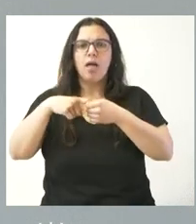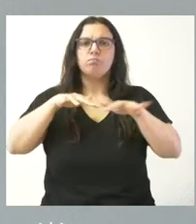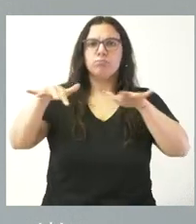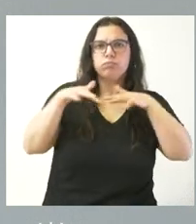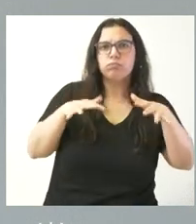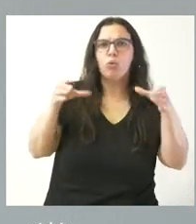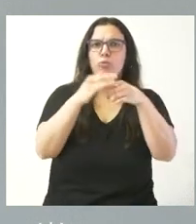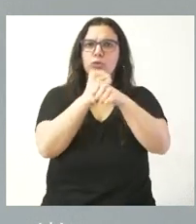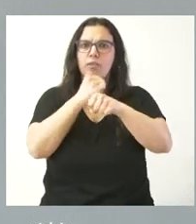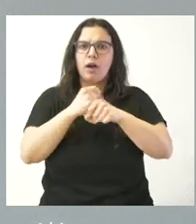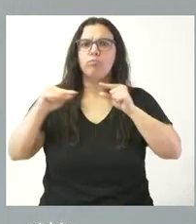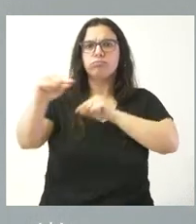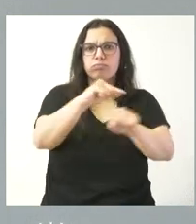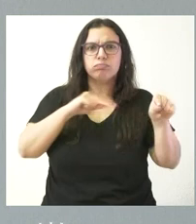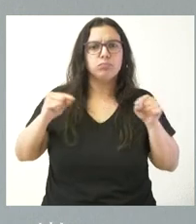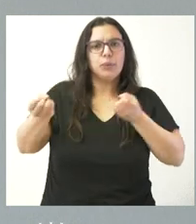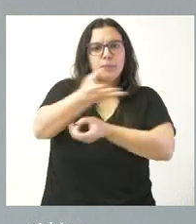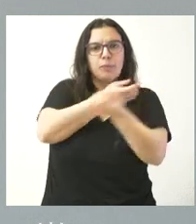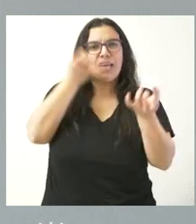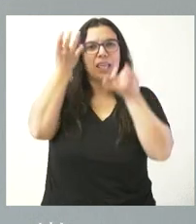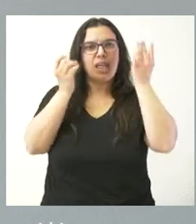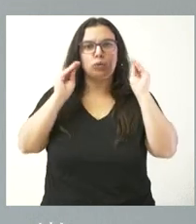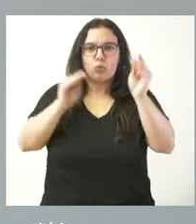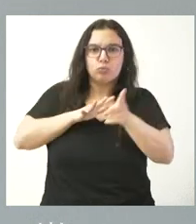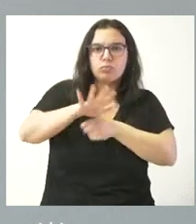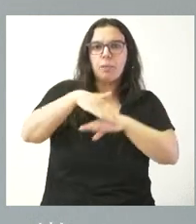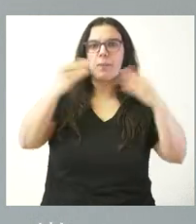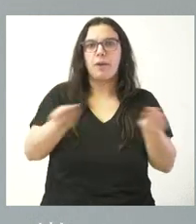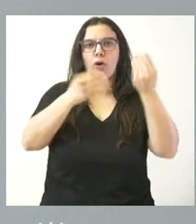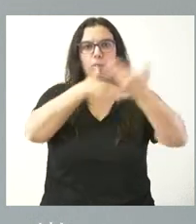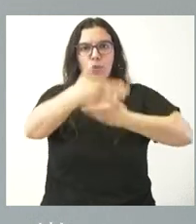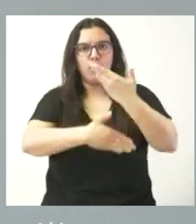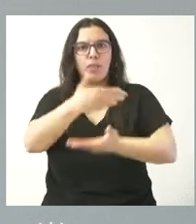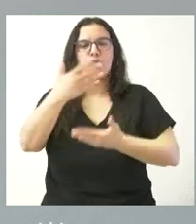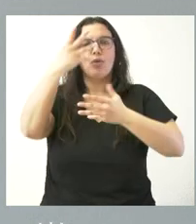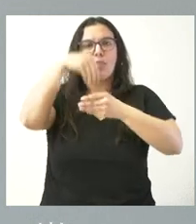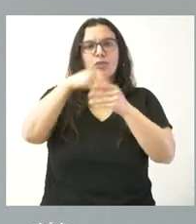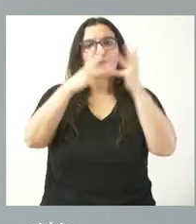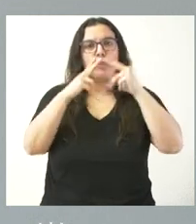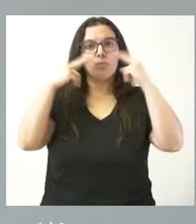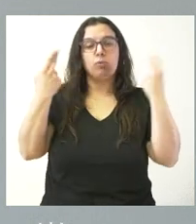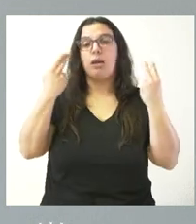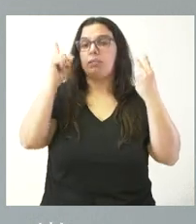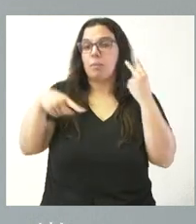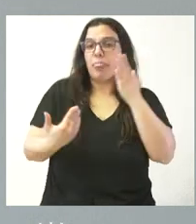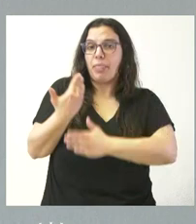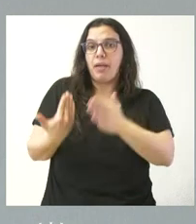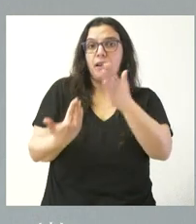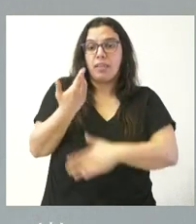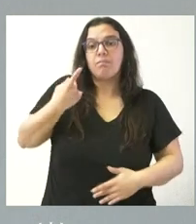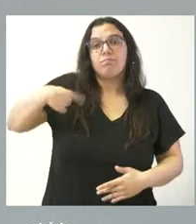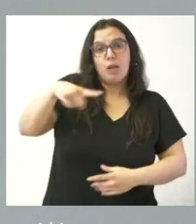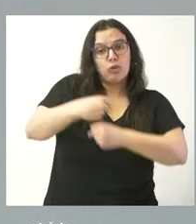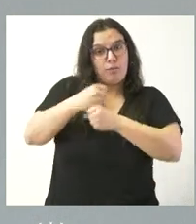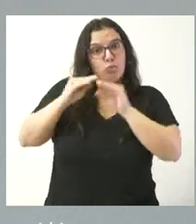grupos de trabajo, que han contribuido con sus ideas a los procesos de mejora en la Administración Pública y que día a día al frente de los servicios